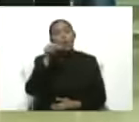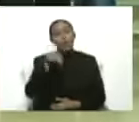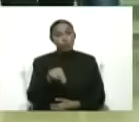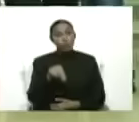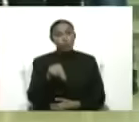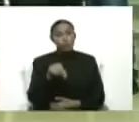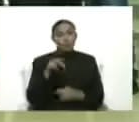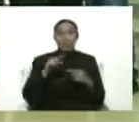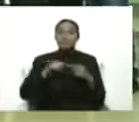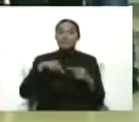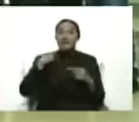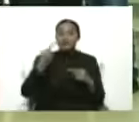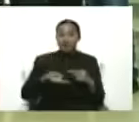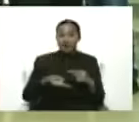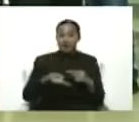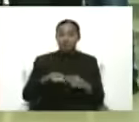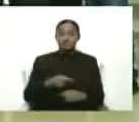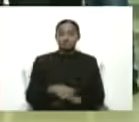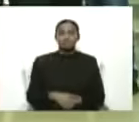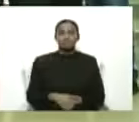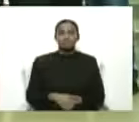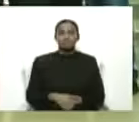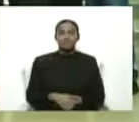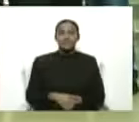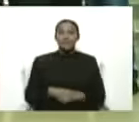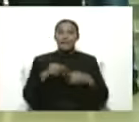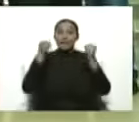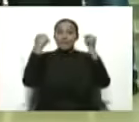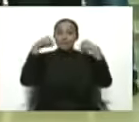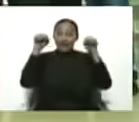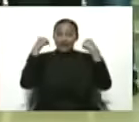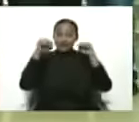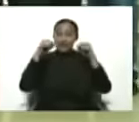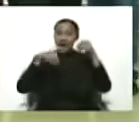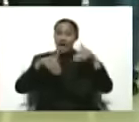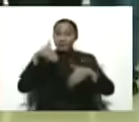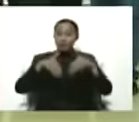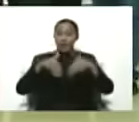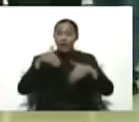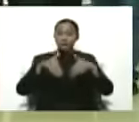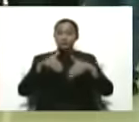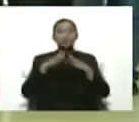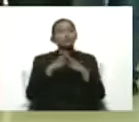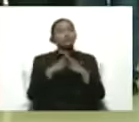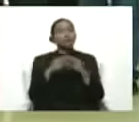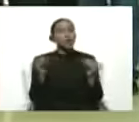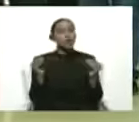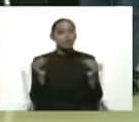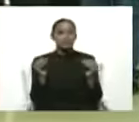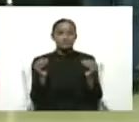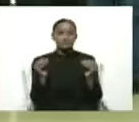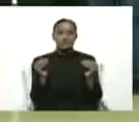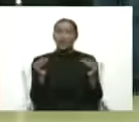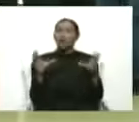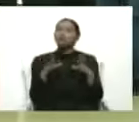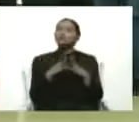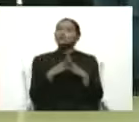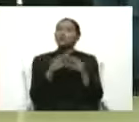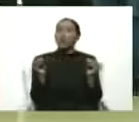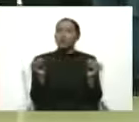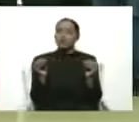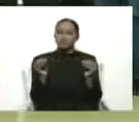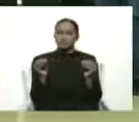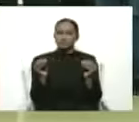o sea, mañana, el simulacro electoral, todos, absolutamente todo,